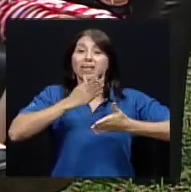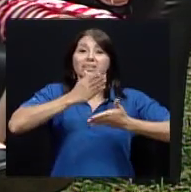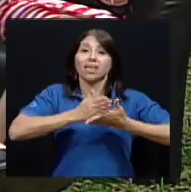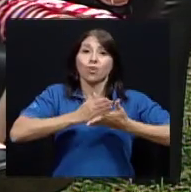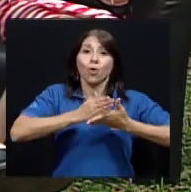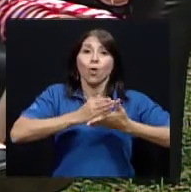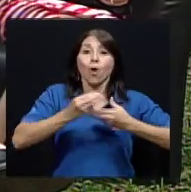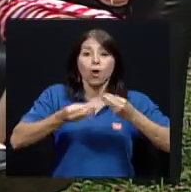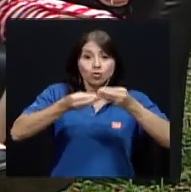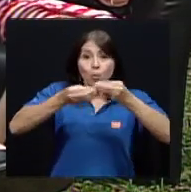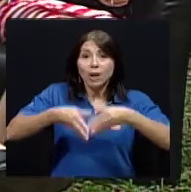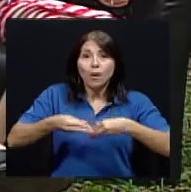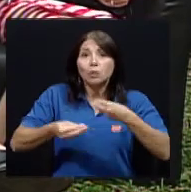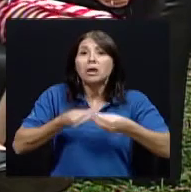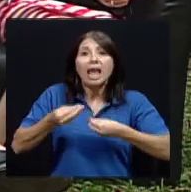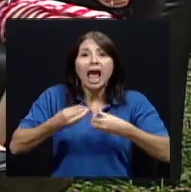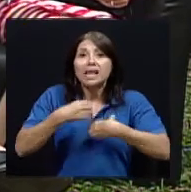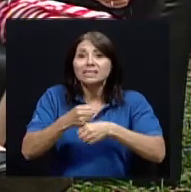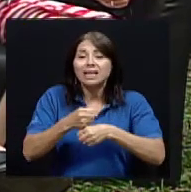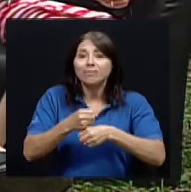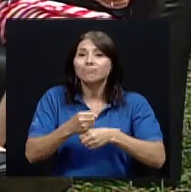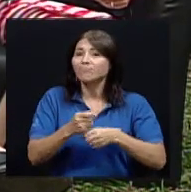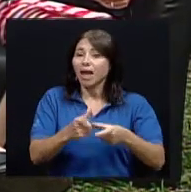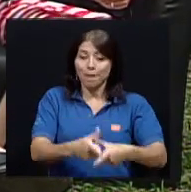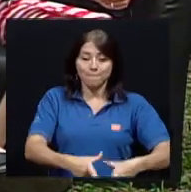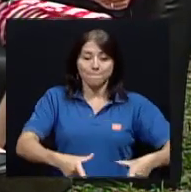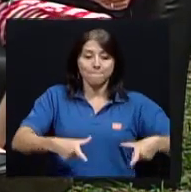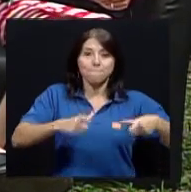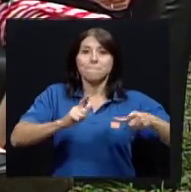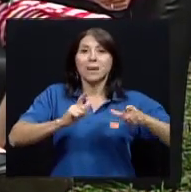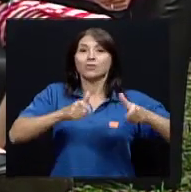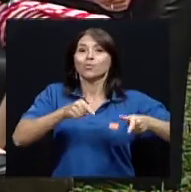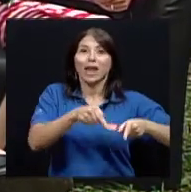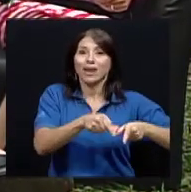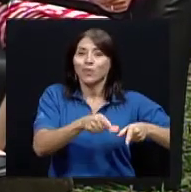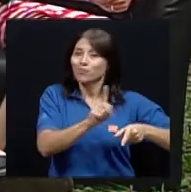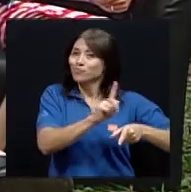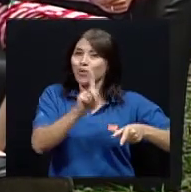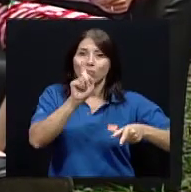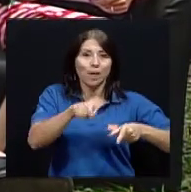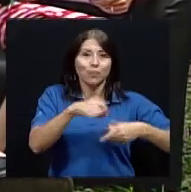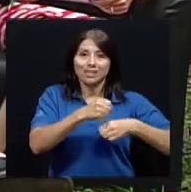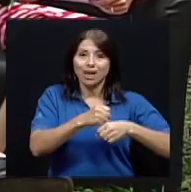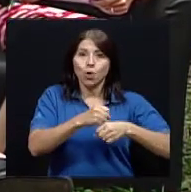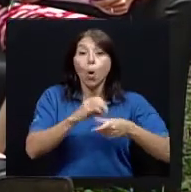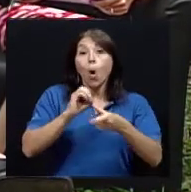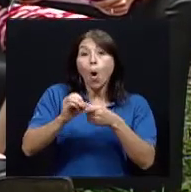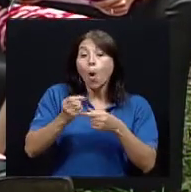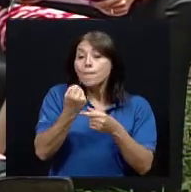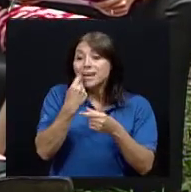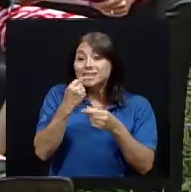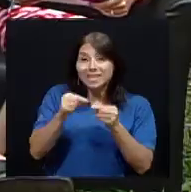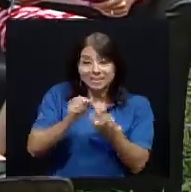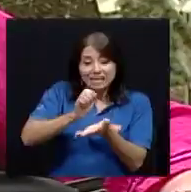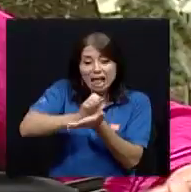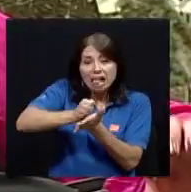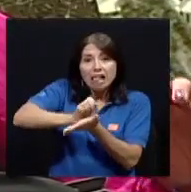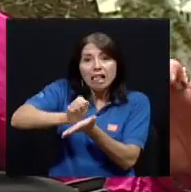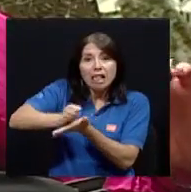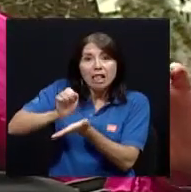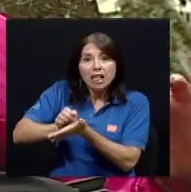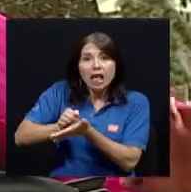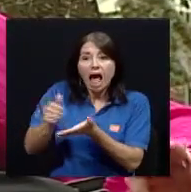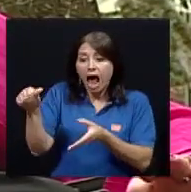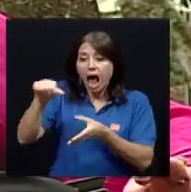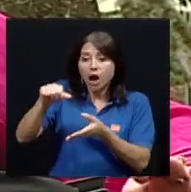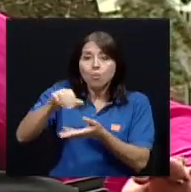sobraron no debo botarlos ni en el basurero ni debo machacar o triturar las tabletas y diluirlas en agua y botarlos por el fregadero ni